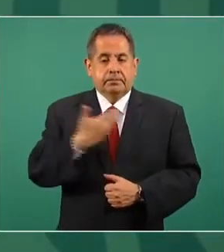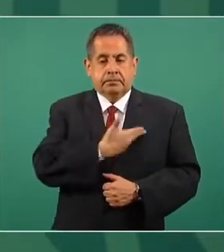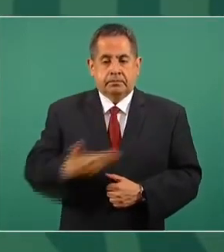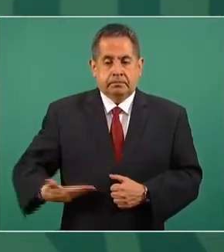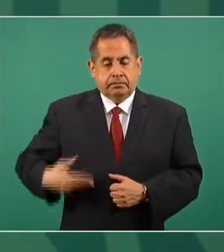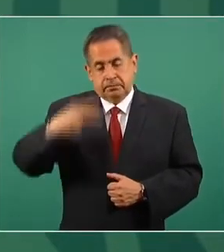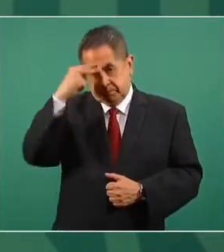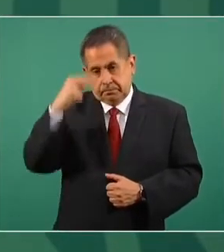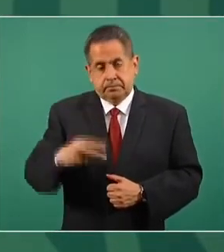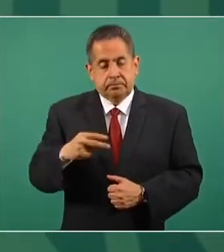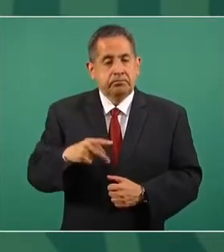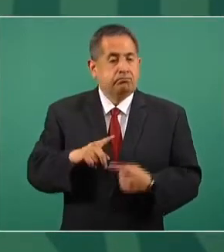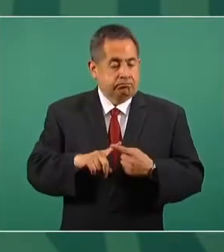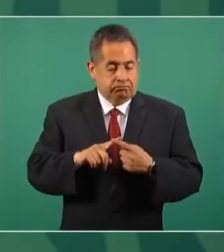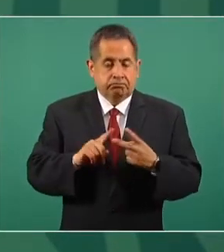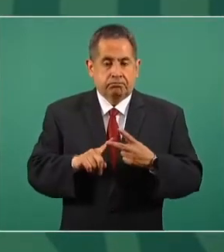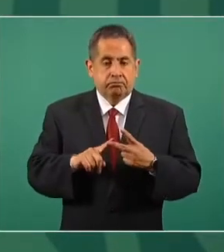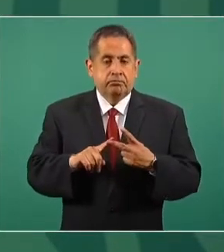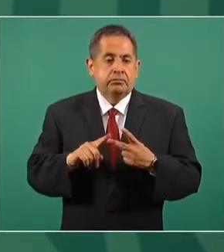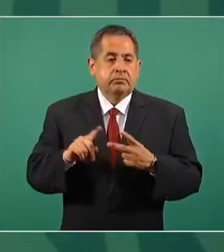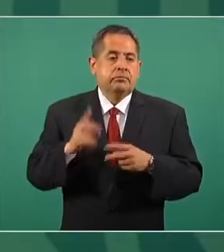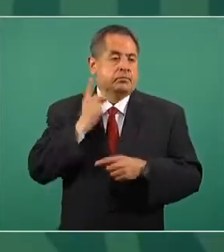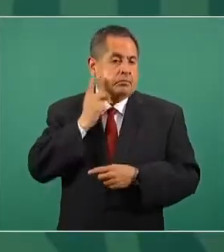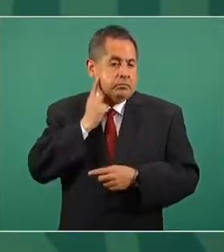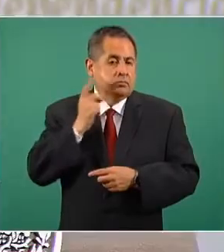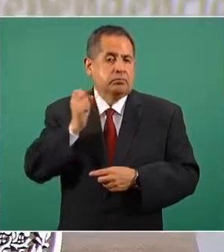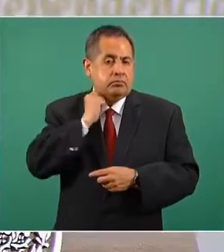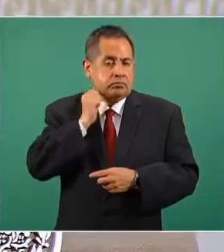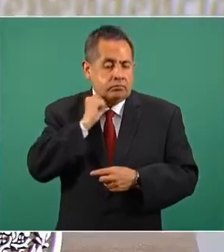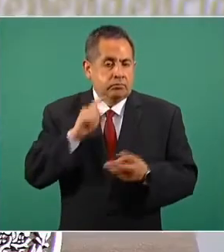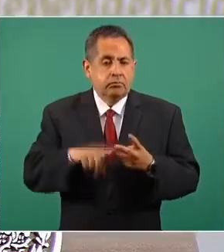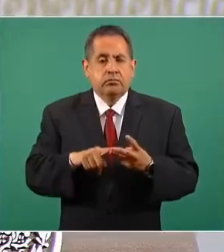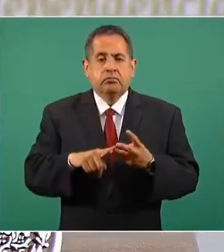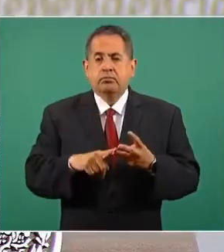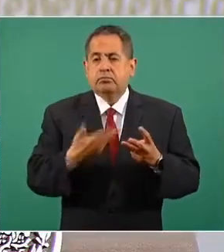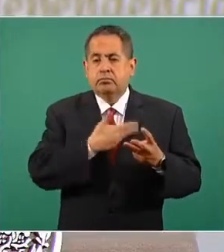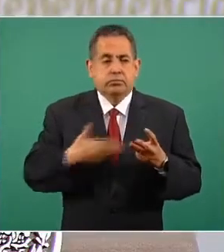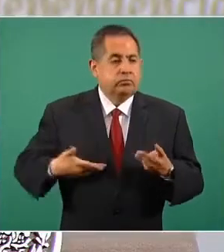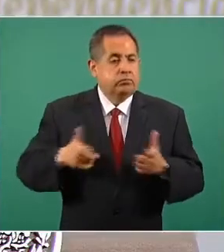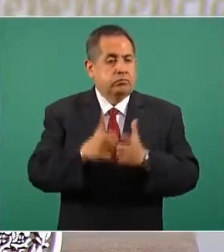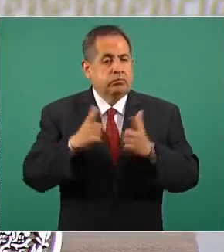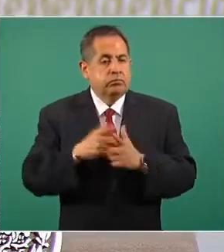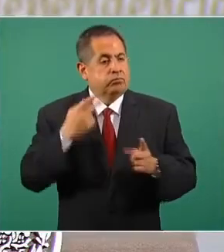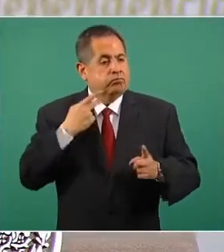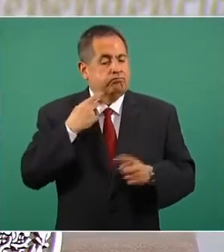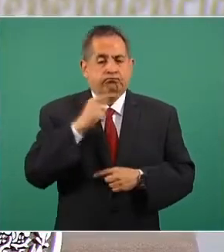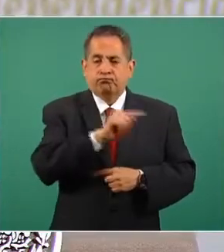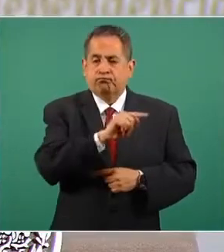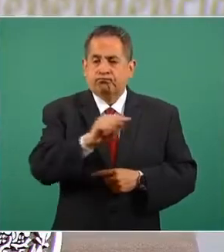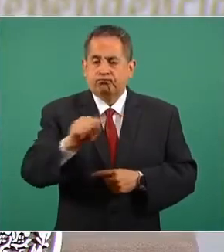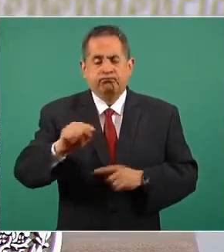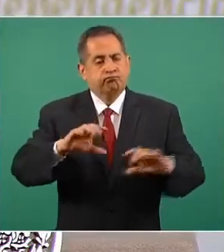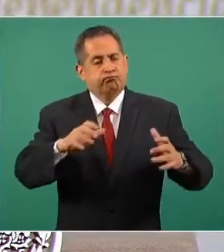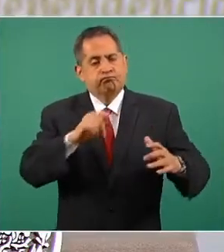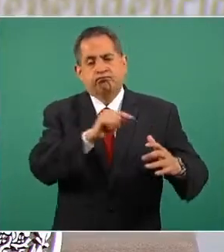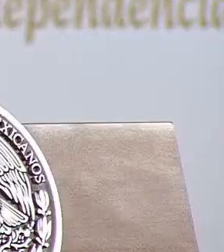México, de los legisladores, de los presidentes de los partidos políticos, de